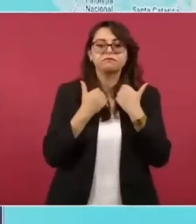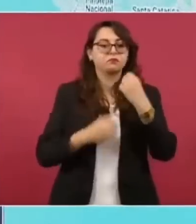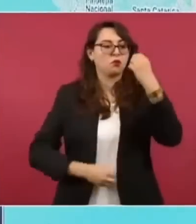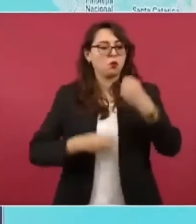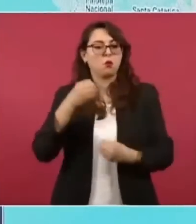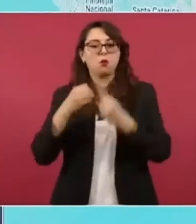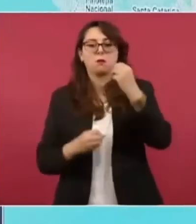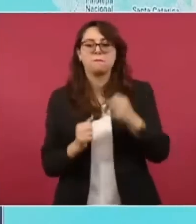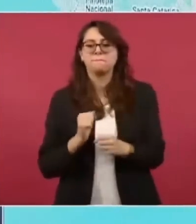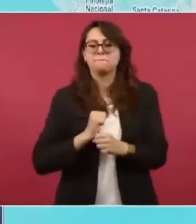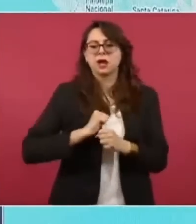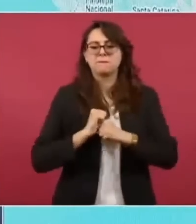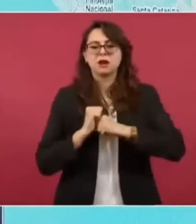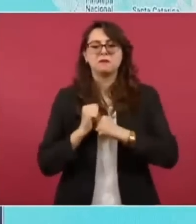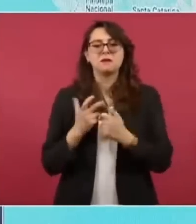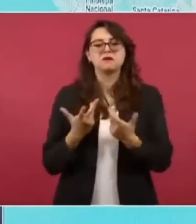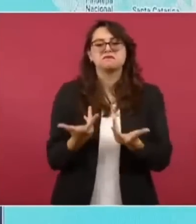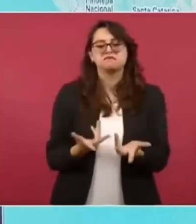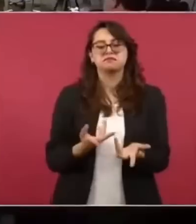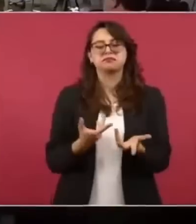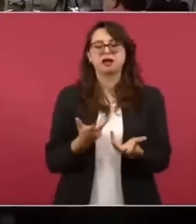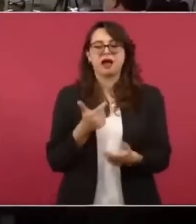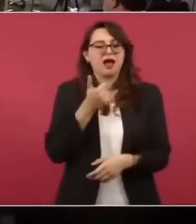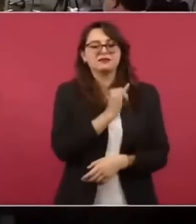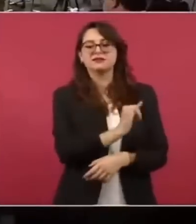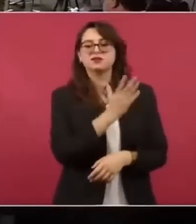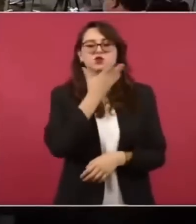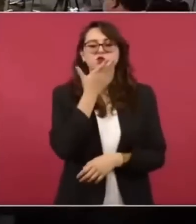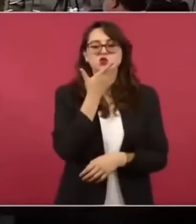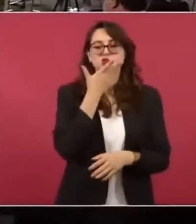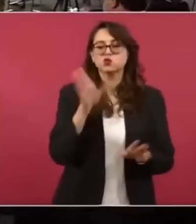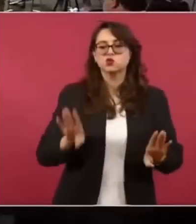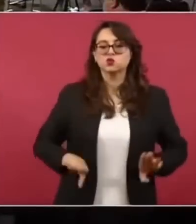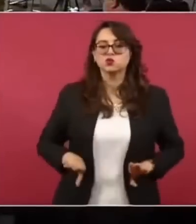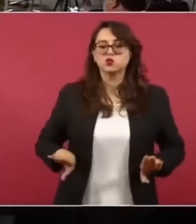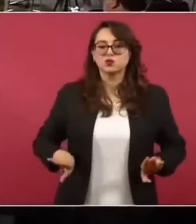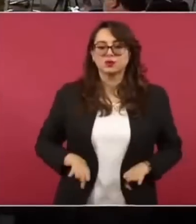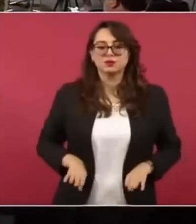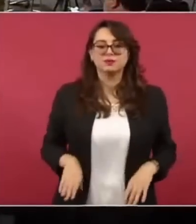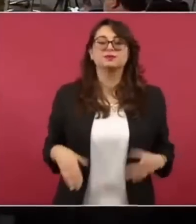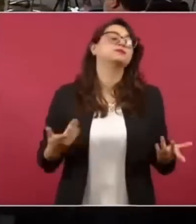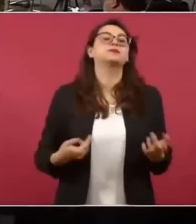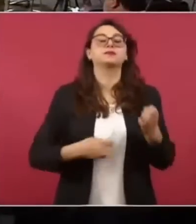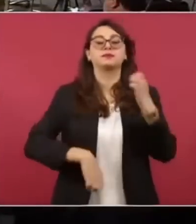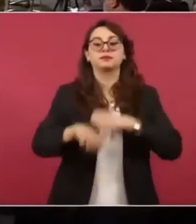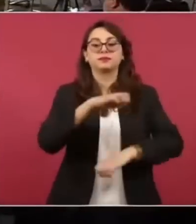por ejemplo uno de los abogados del grupo méxico